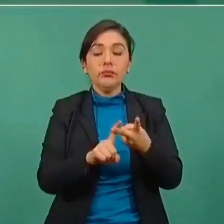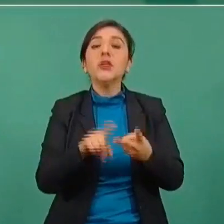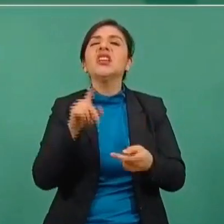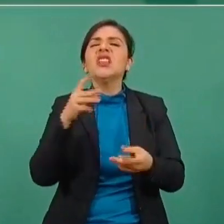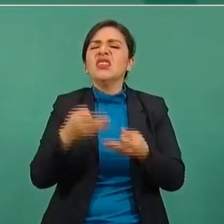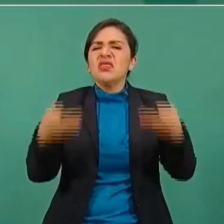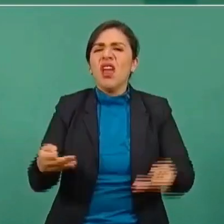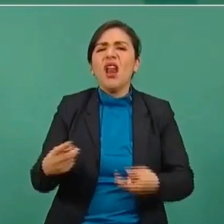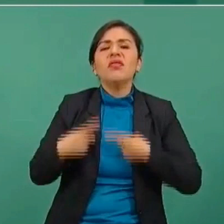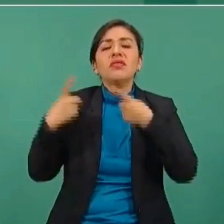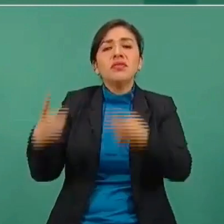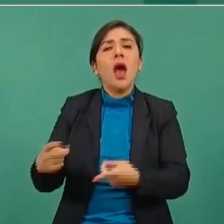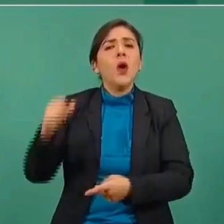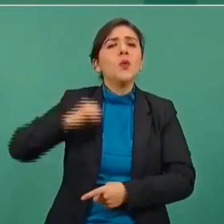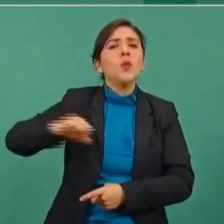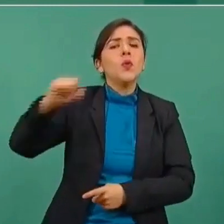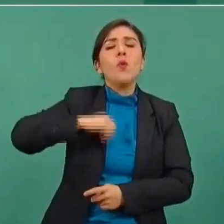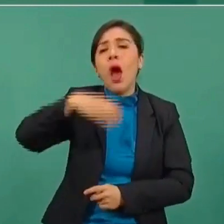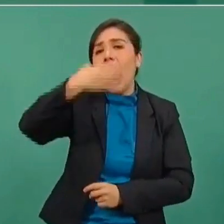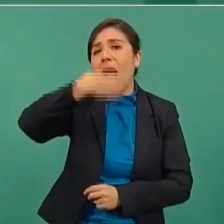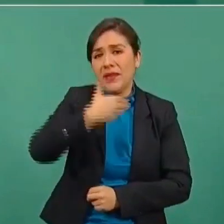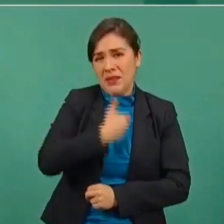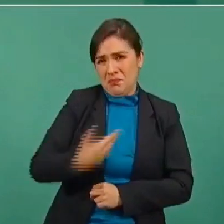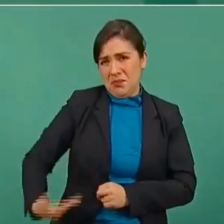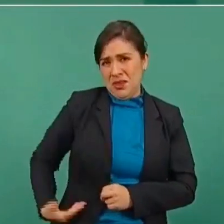el general Lázaro Cárdenas.